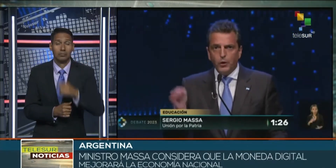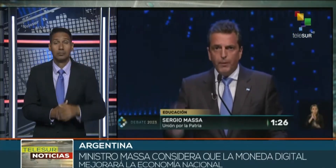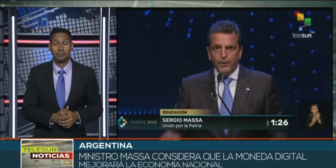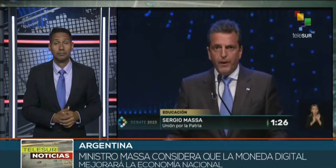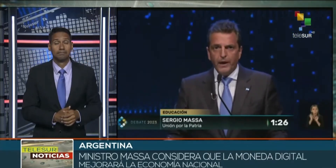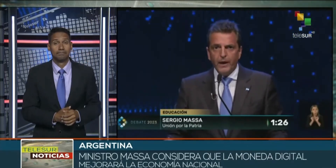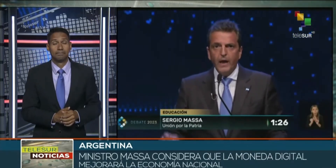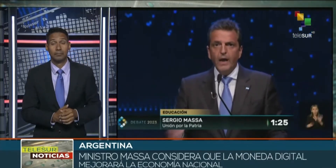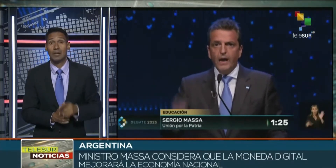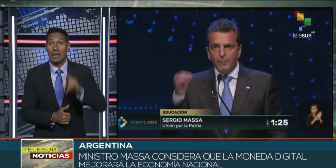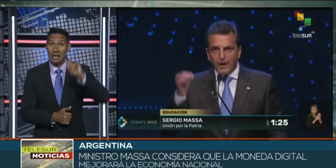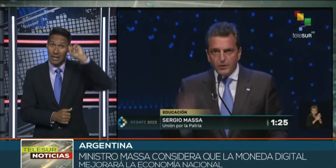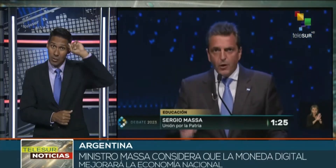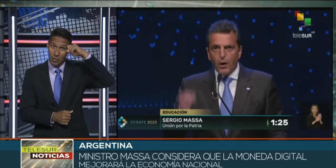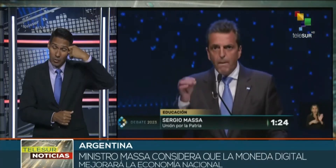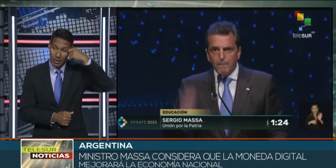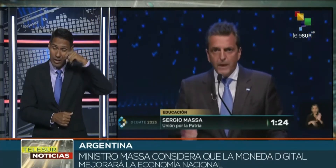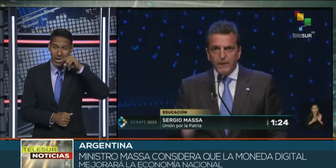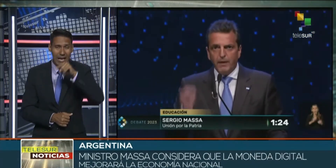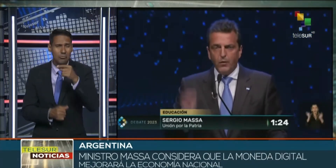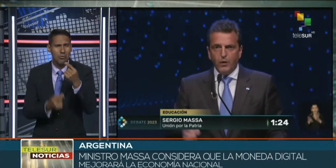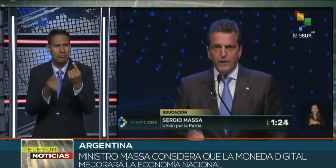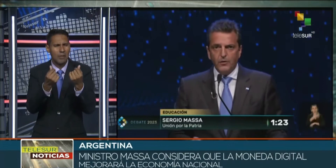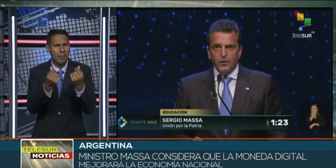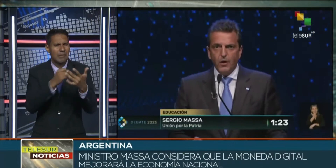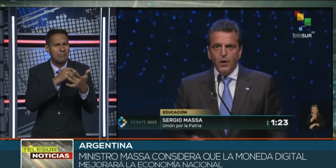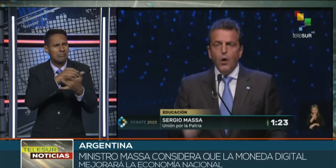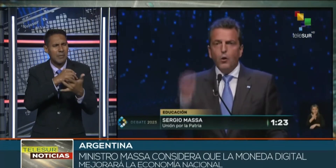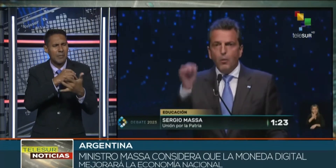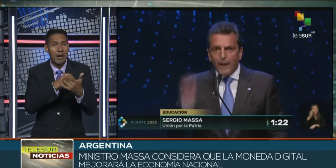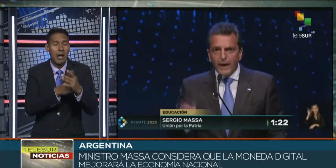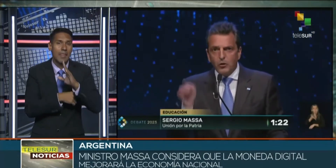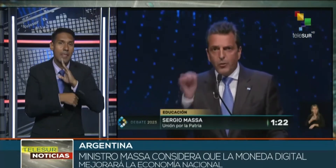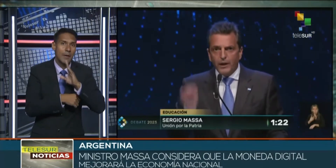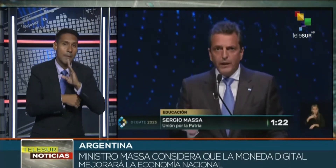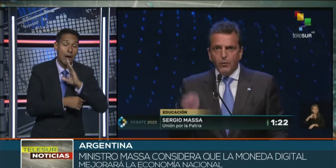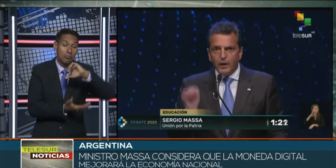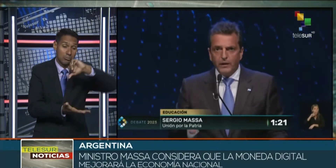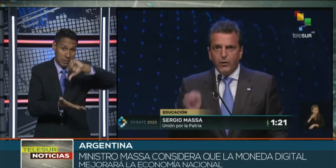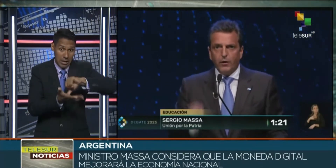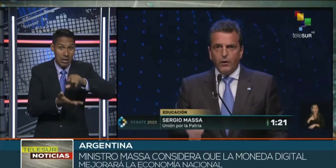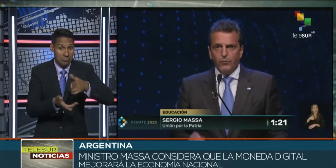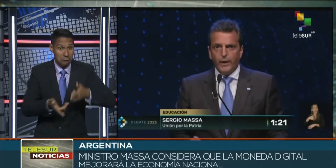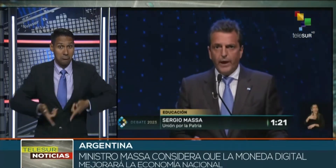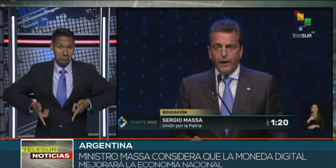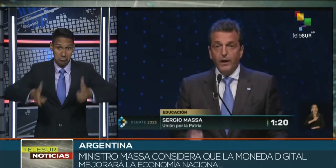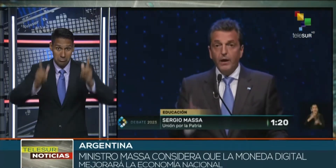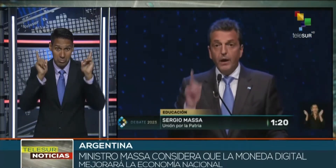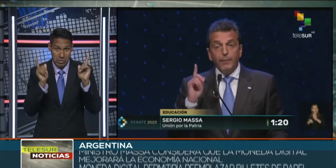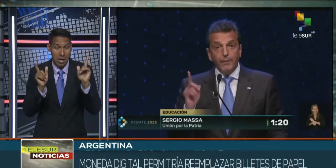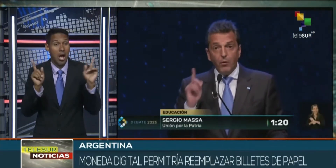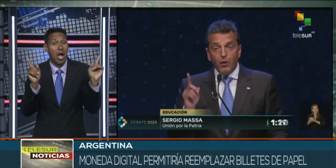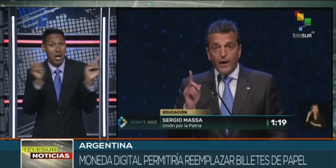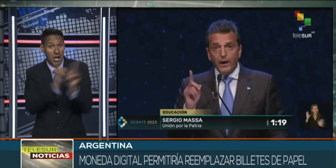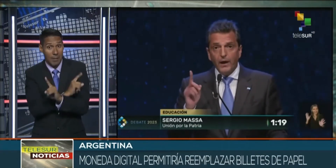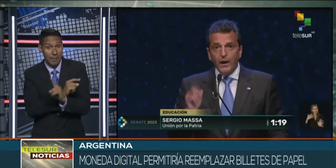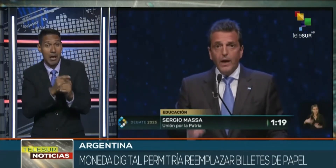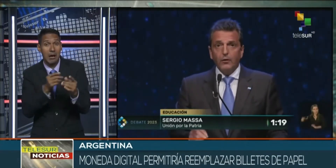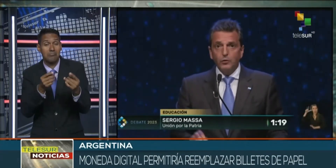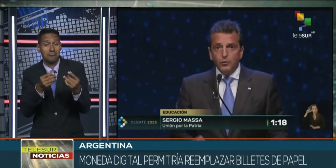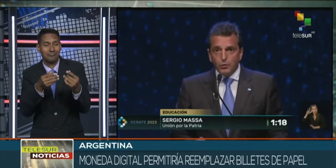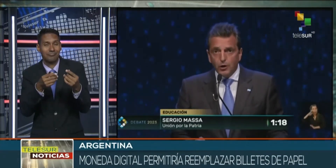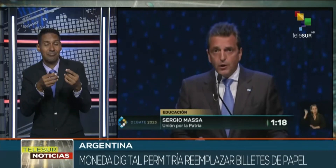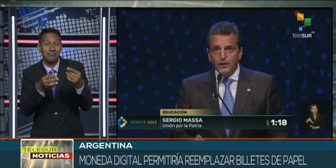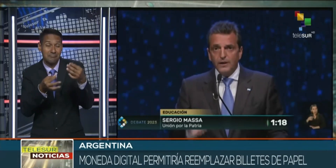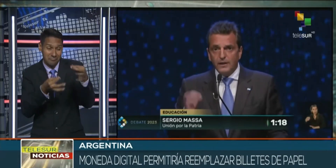Debemos recordar que una moneda digital que provenga del Banco Central puede permitir reemplazar el billete de papel y a